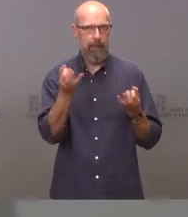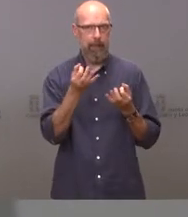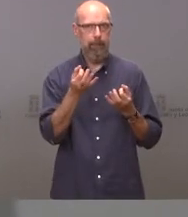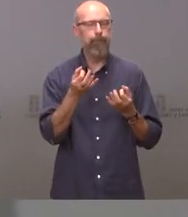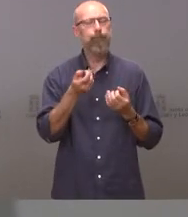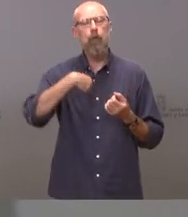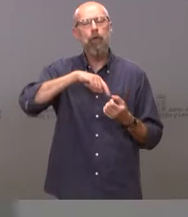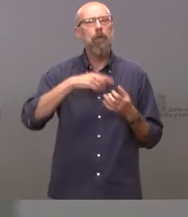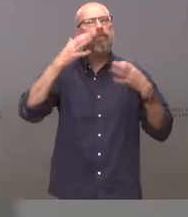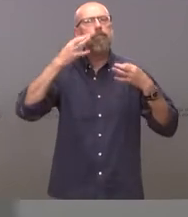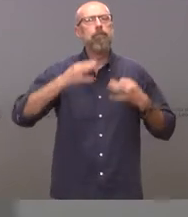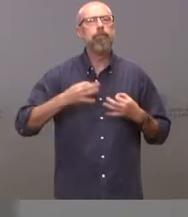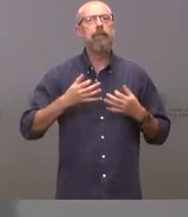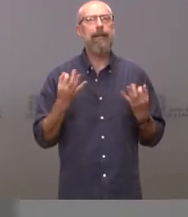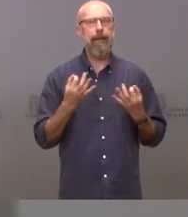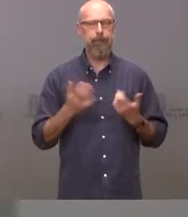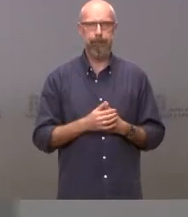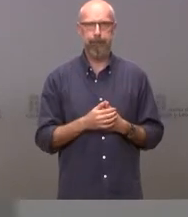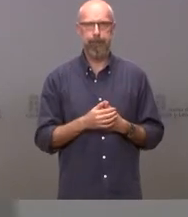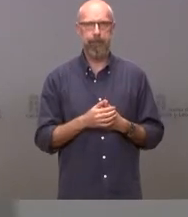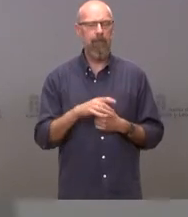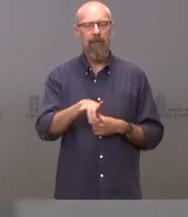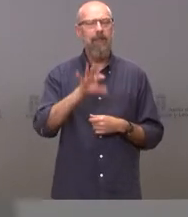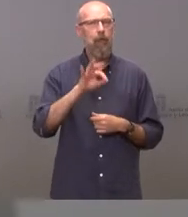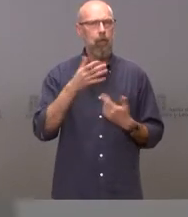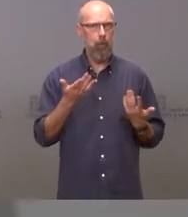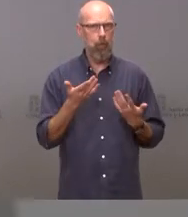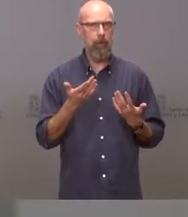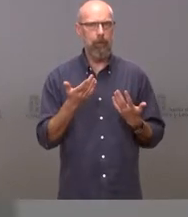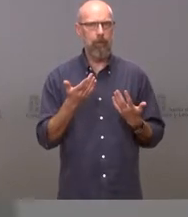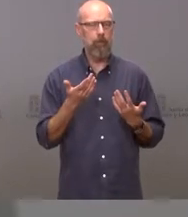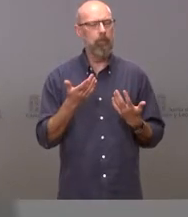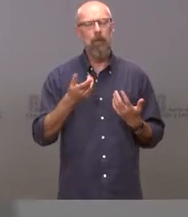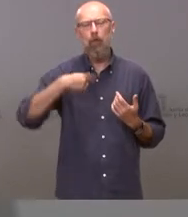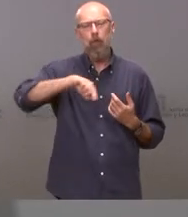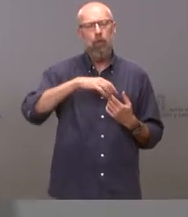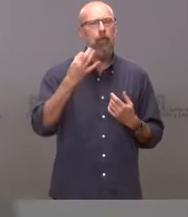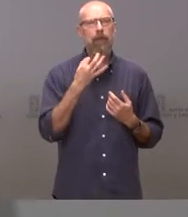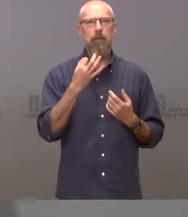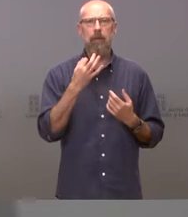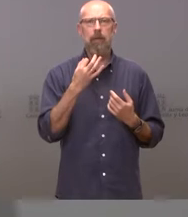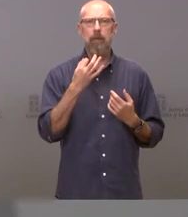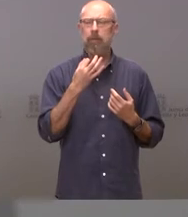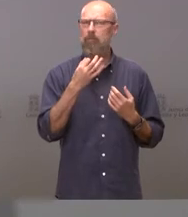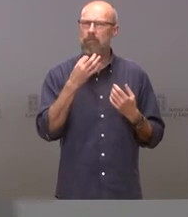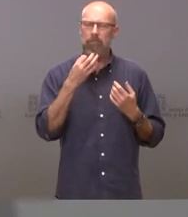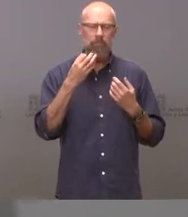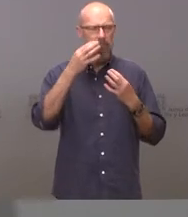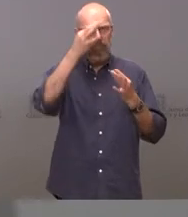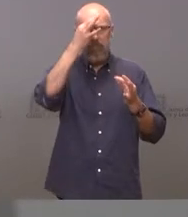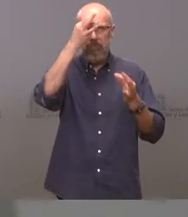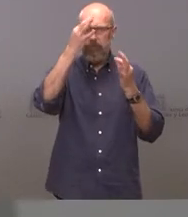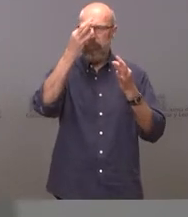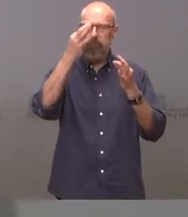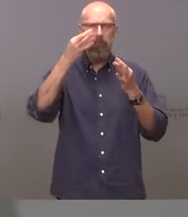determinación. Nuestra determinación en aplicar todo el rigor preciso